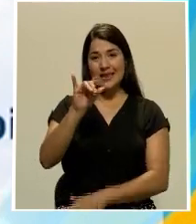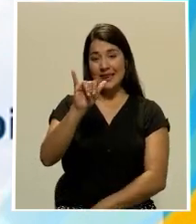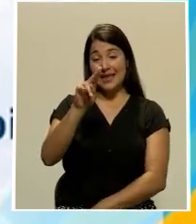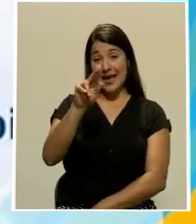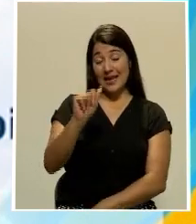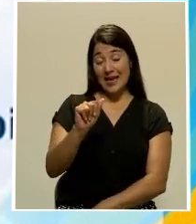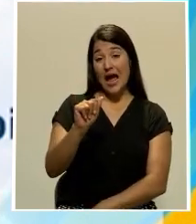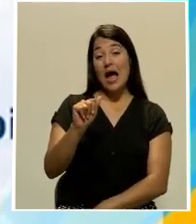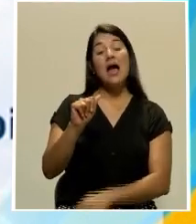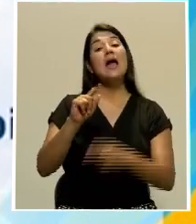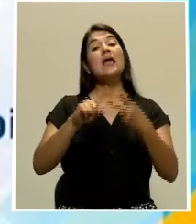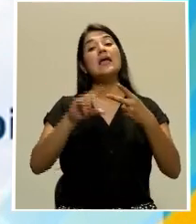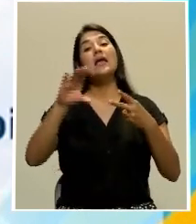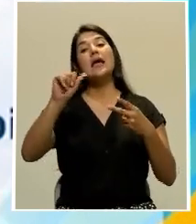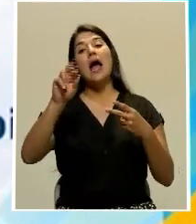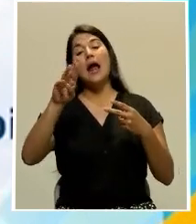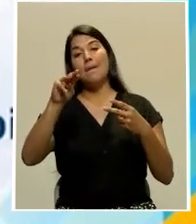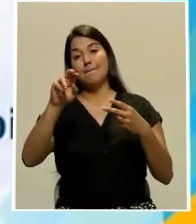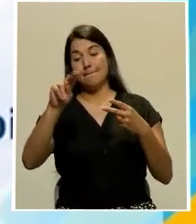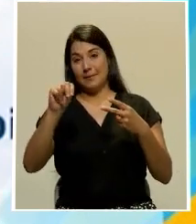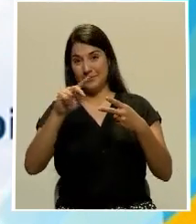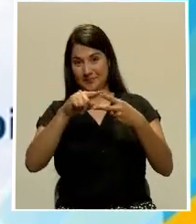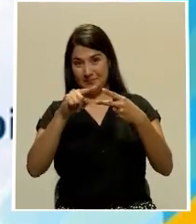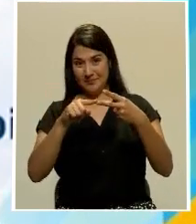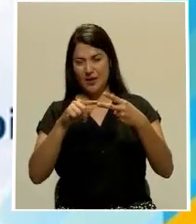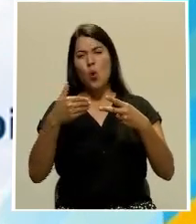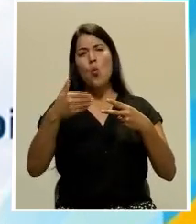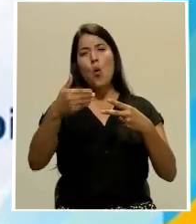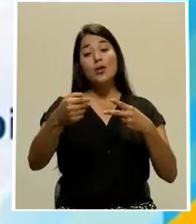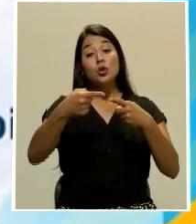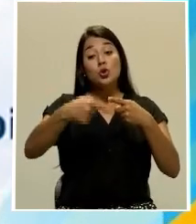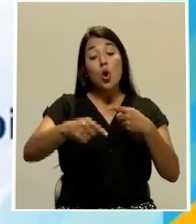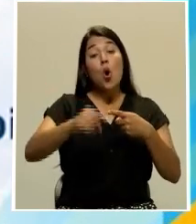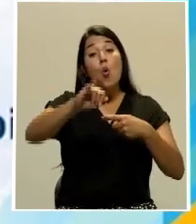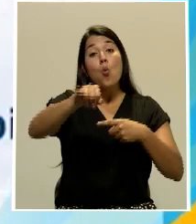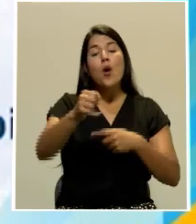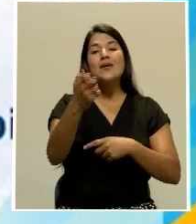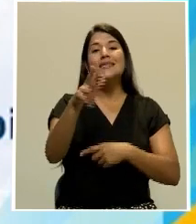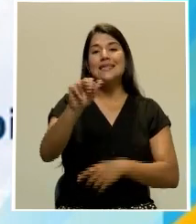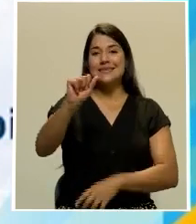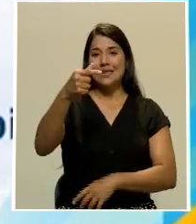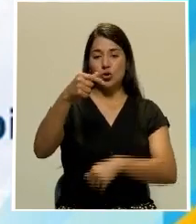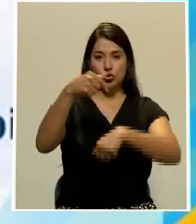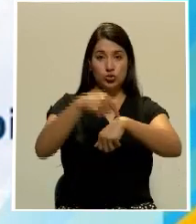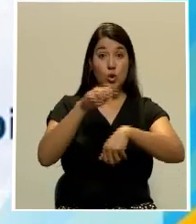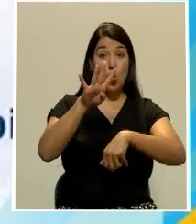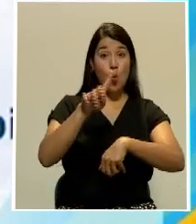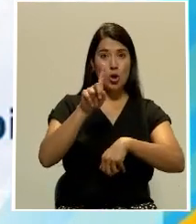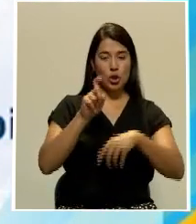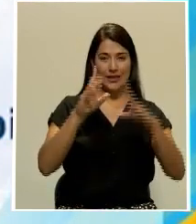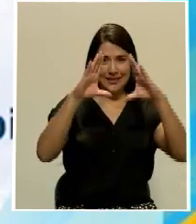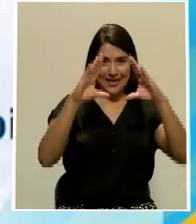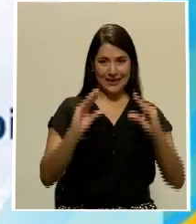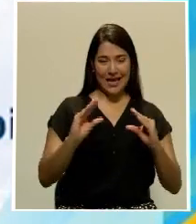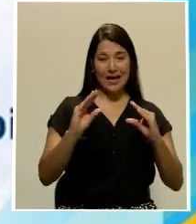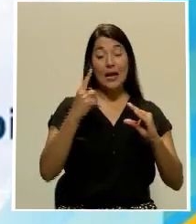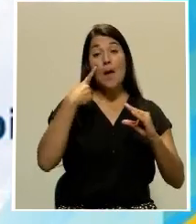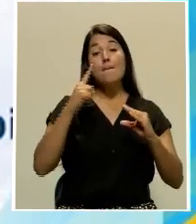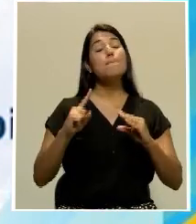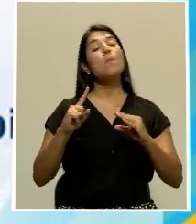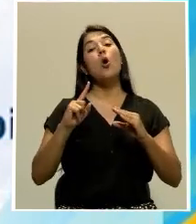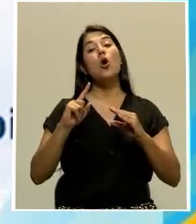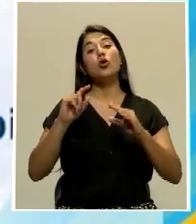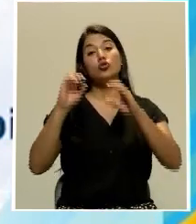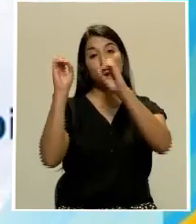Angulo y Carmen Hutchinson Miller y será el jueves 13 de agosto a las 4 y 30 de la tarde a través de la